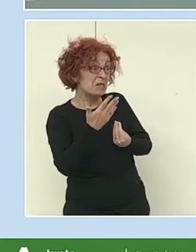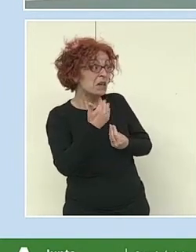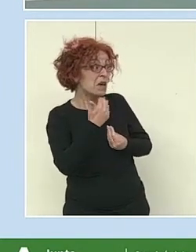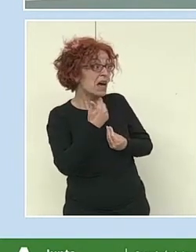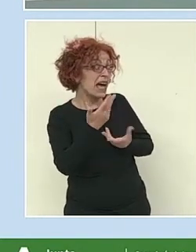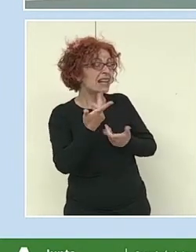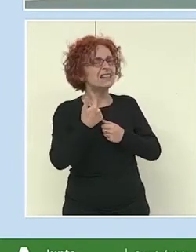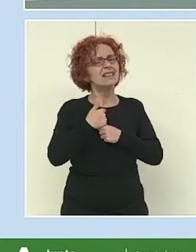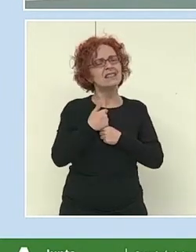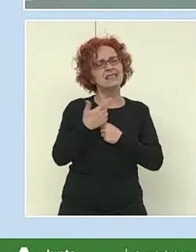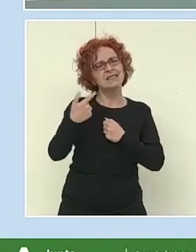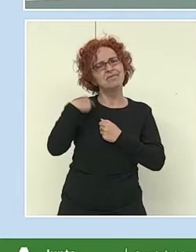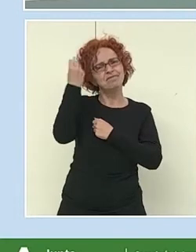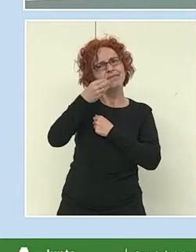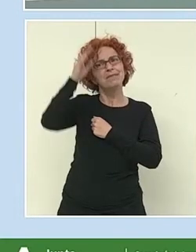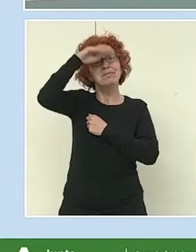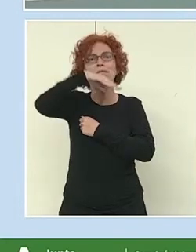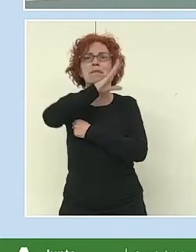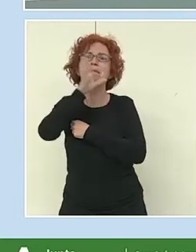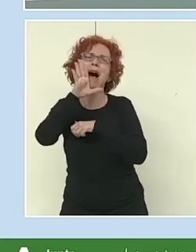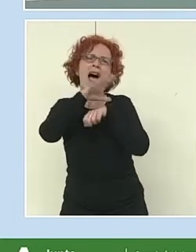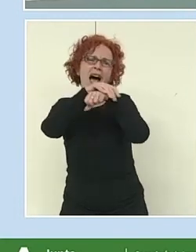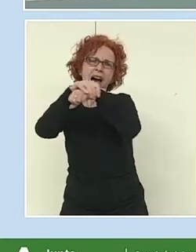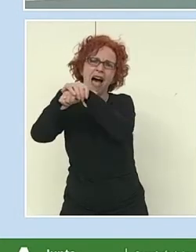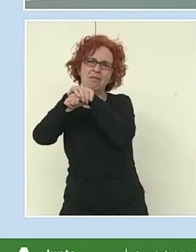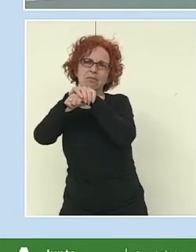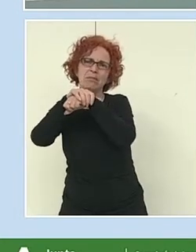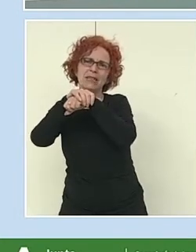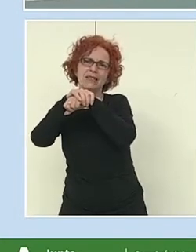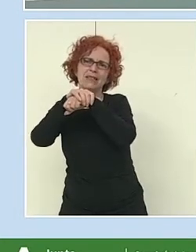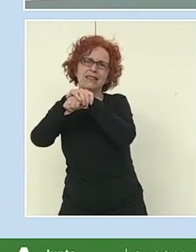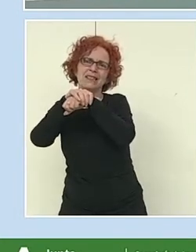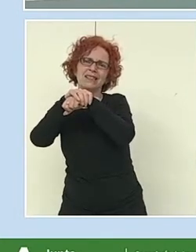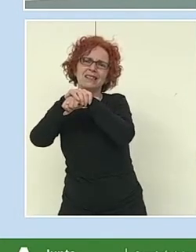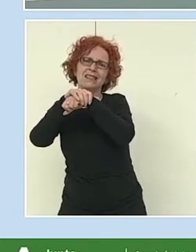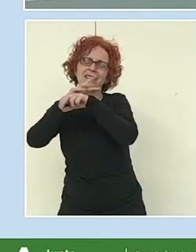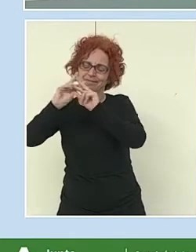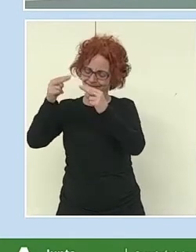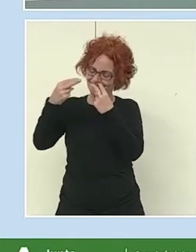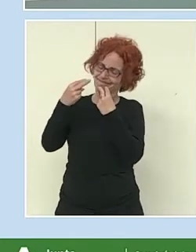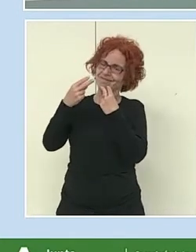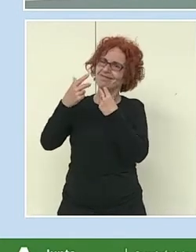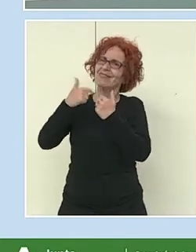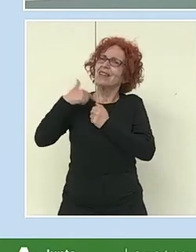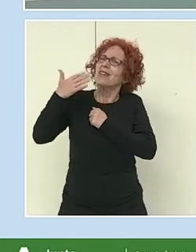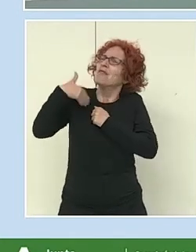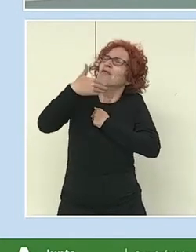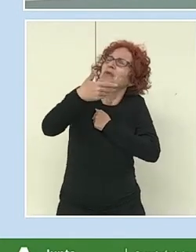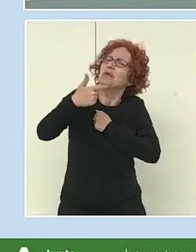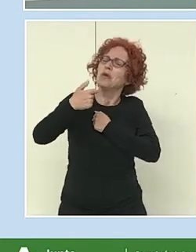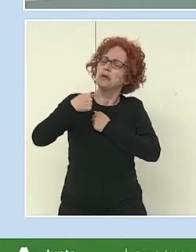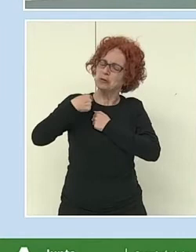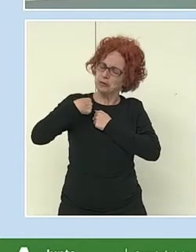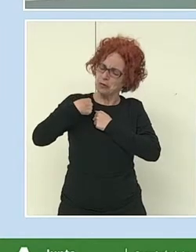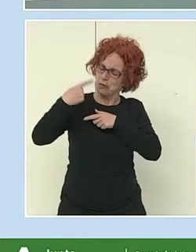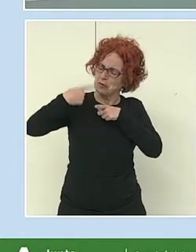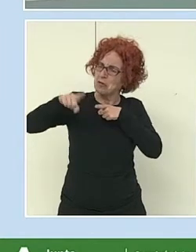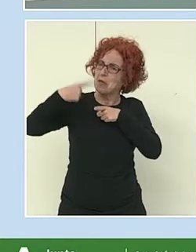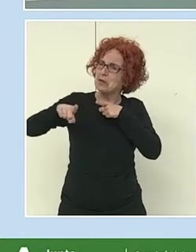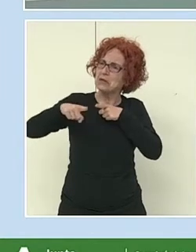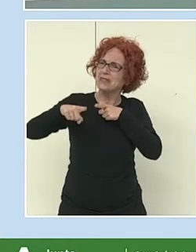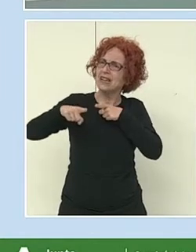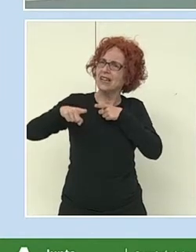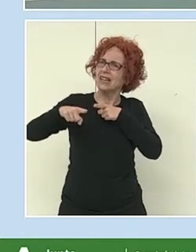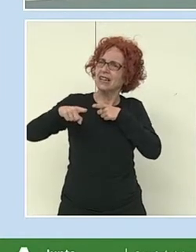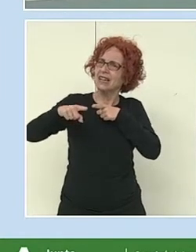expectativas tiene mi familia y amistades sobre mí, no? Es decir, vamos a trabajar las expectativas no solamente desde lo que yo quiero estudiar, sino lo que mi